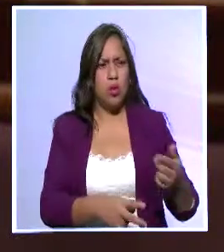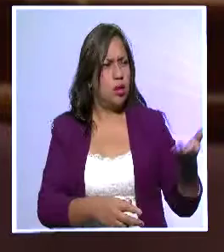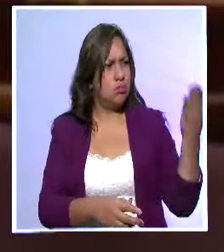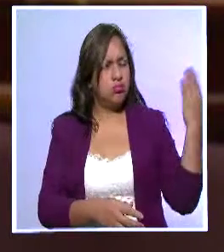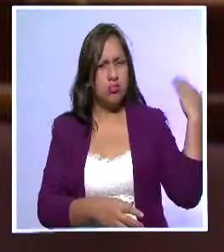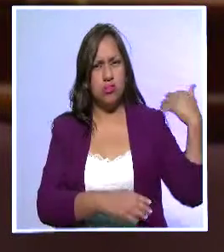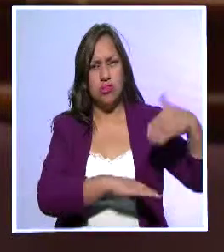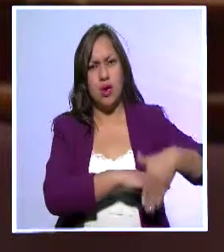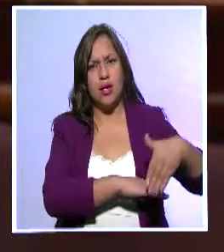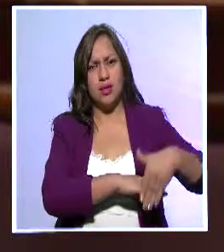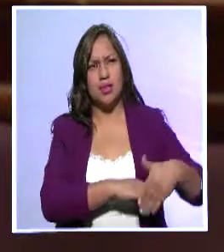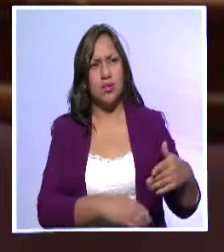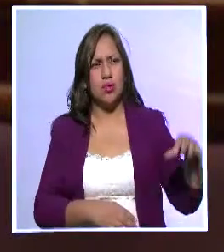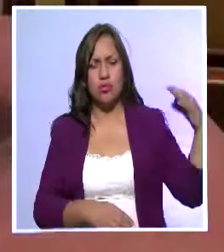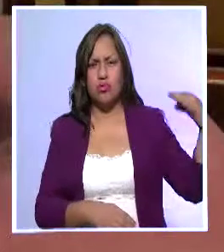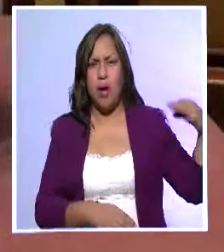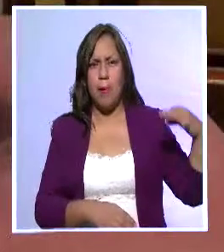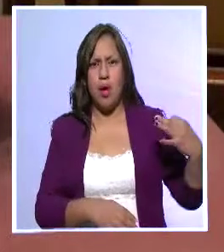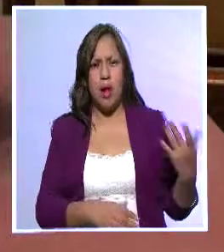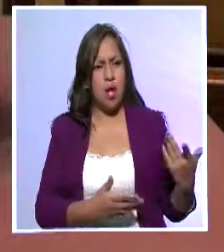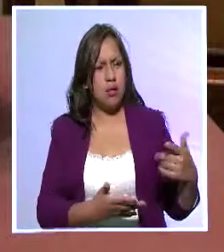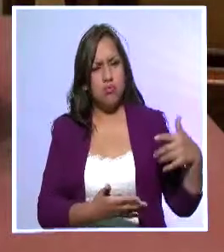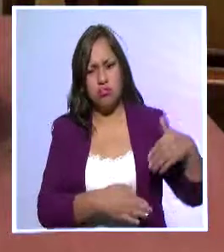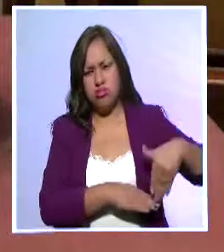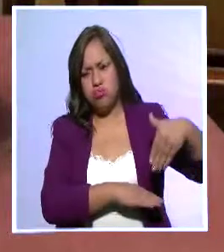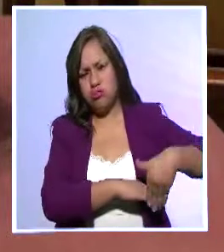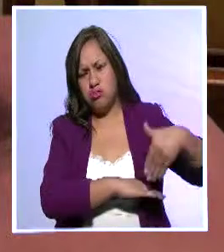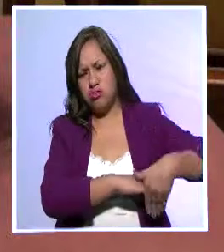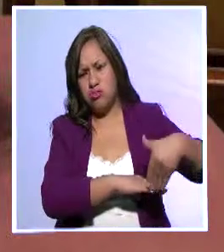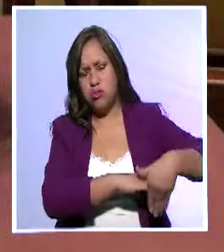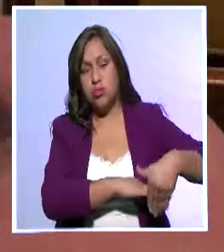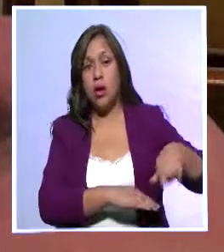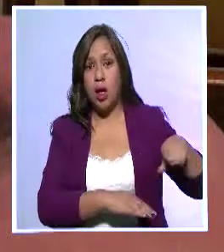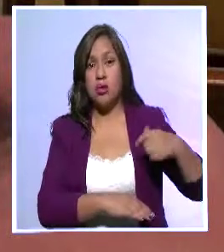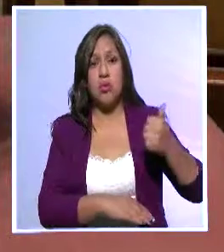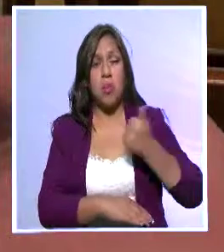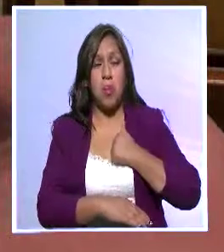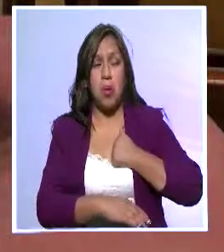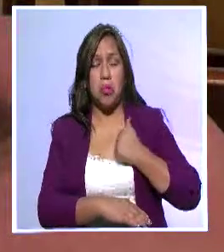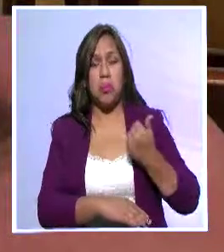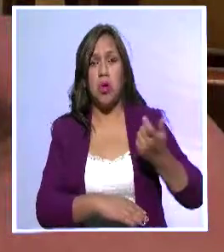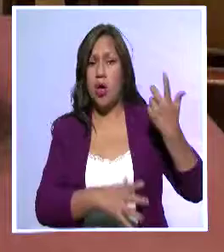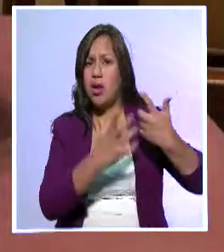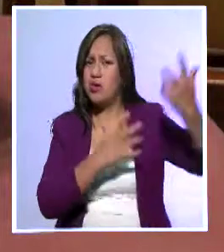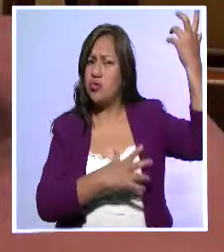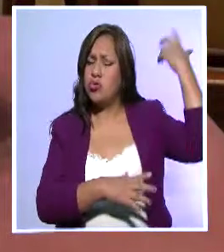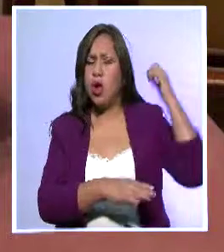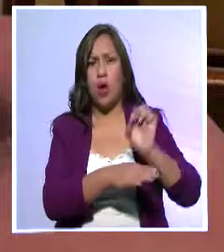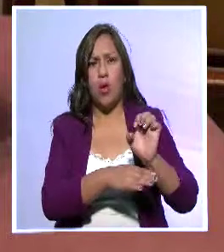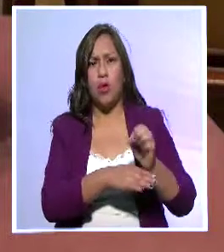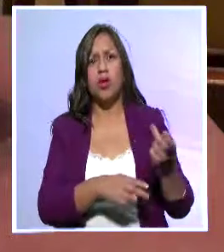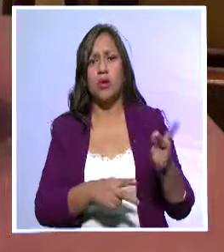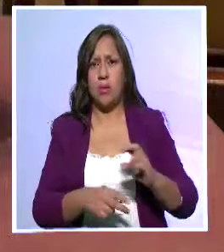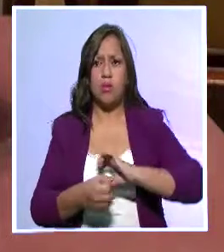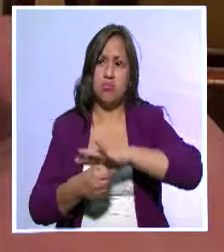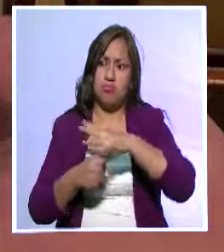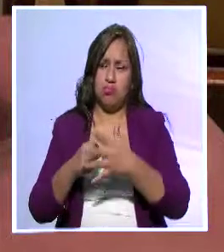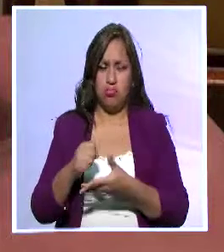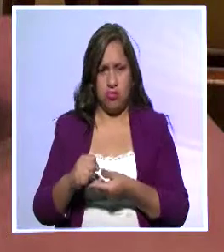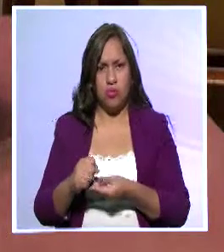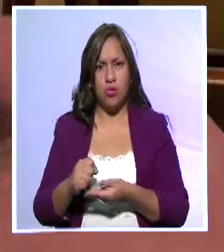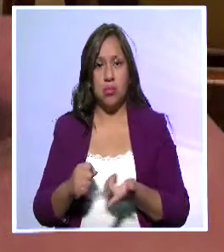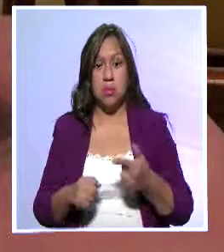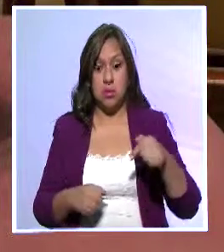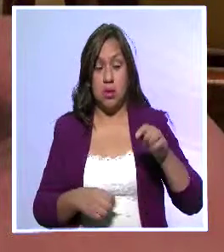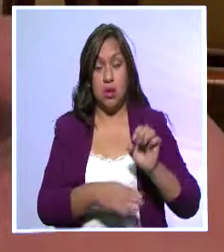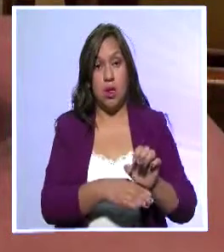archivos justamente. Que forman parte de la historia de nuestro país. Son parte de la historia de nuestro país y también de la humanidad. Recordemos que nuestro país y nuestra ciudad, en